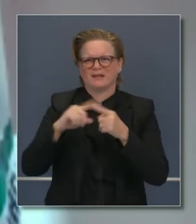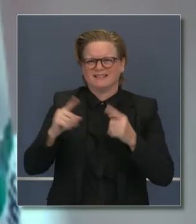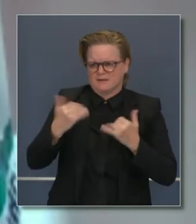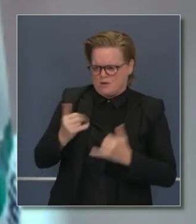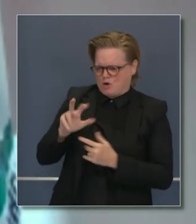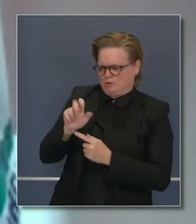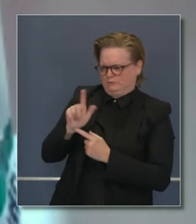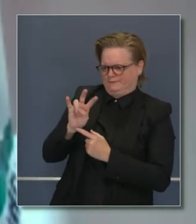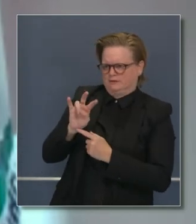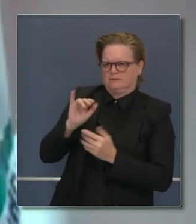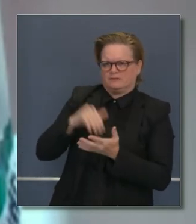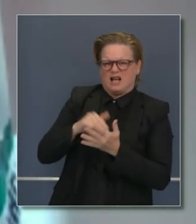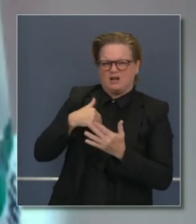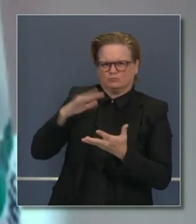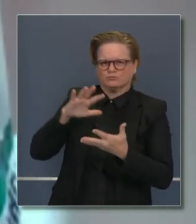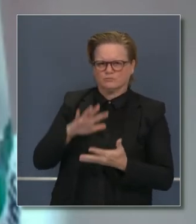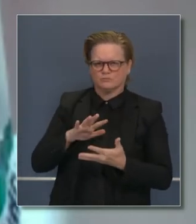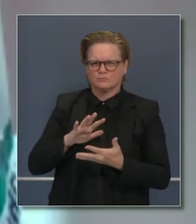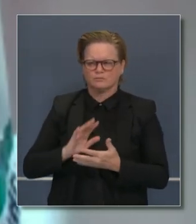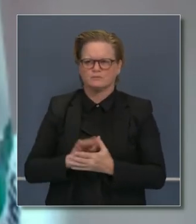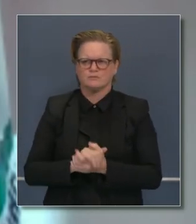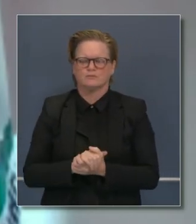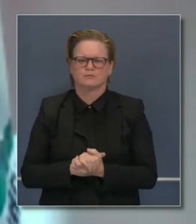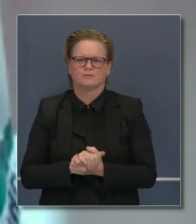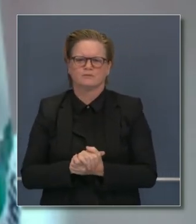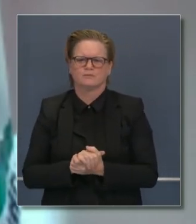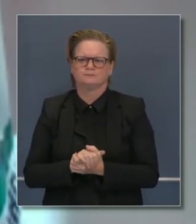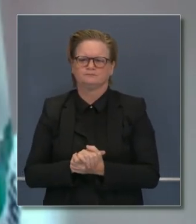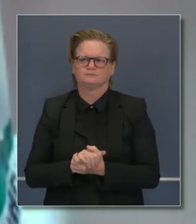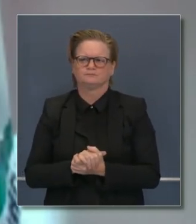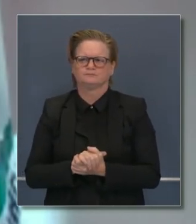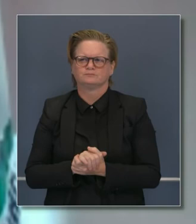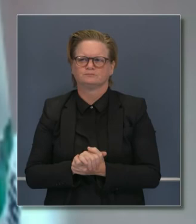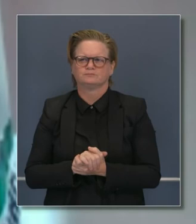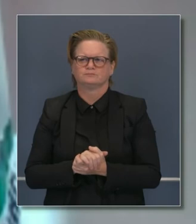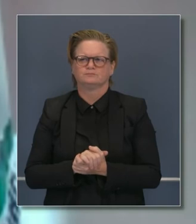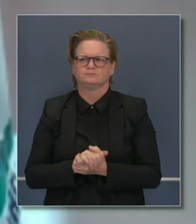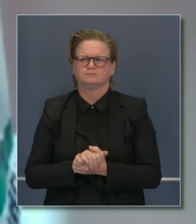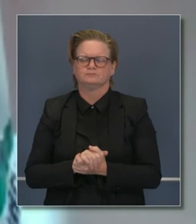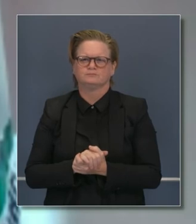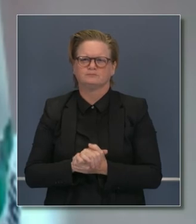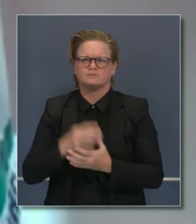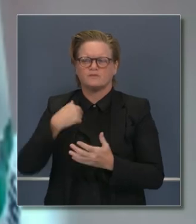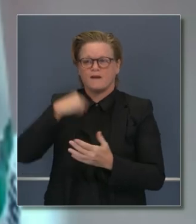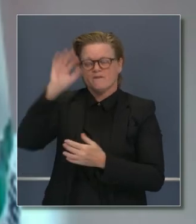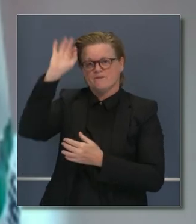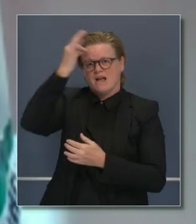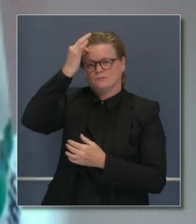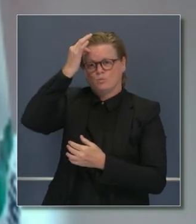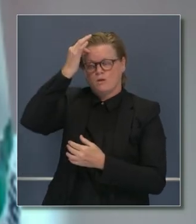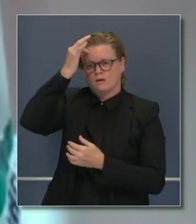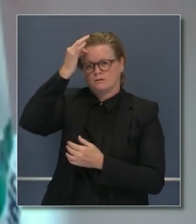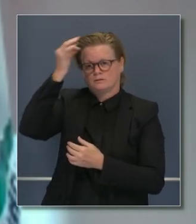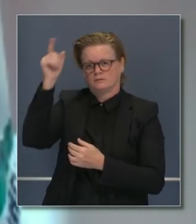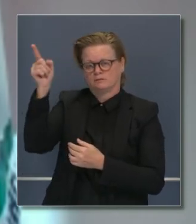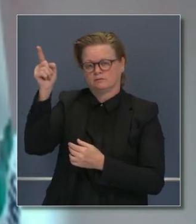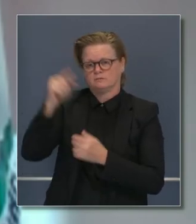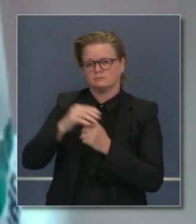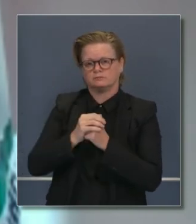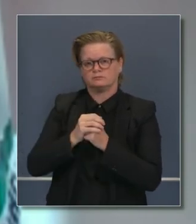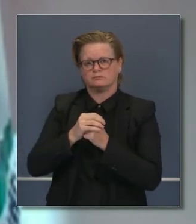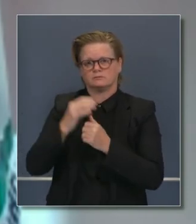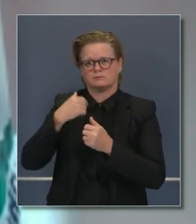esperamos escuchar de nuestros socios en el nivel federal trabajando con los diferentes